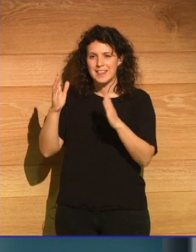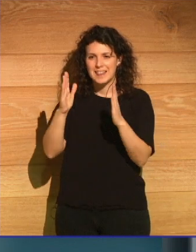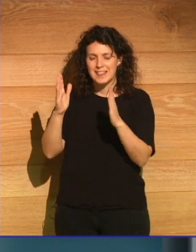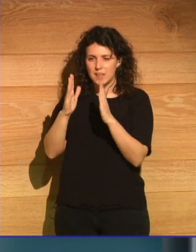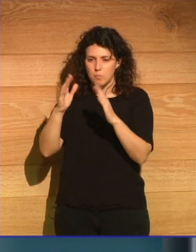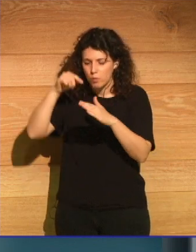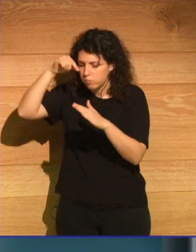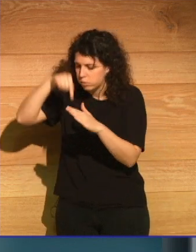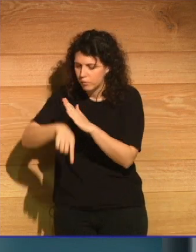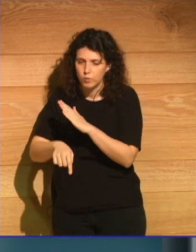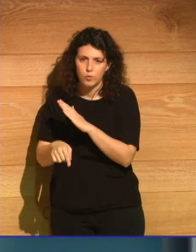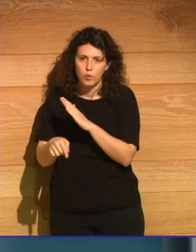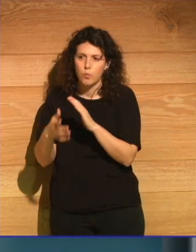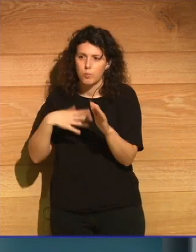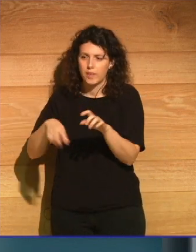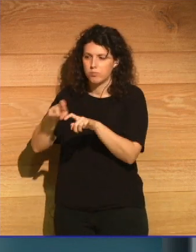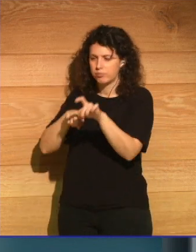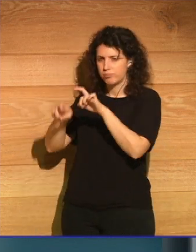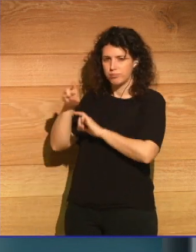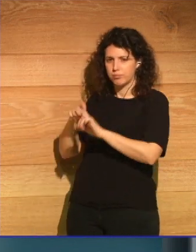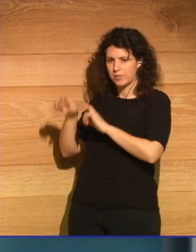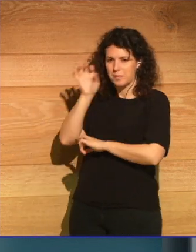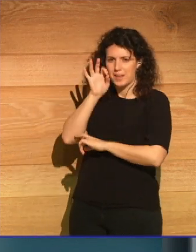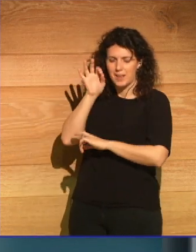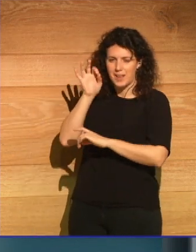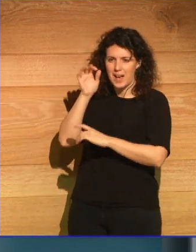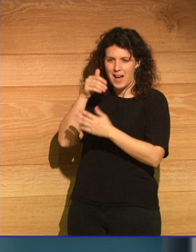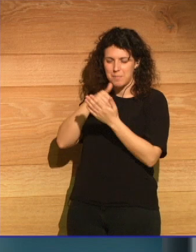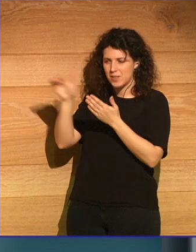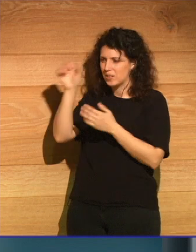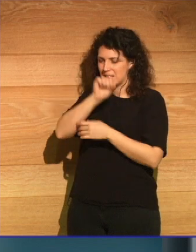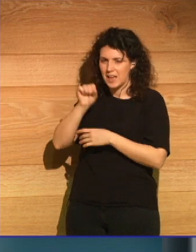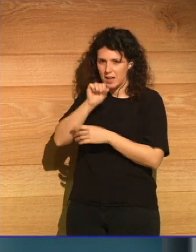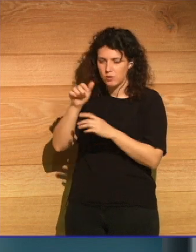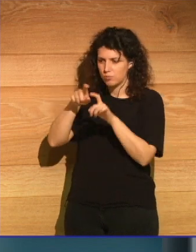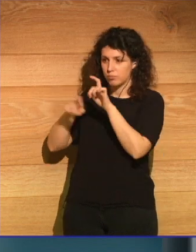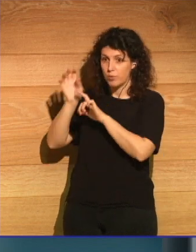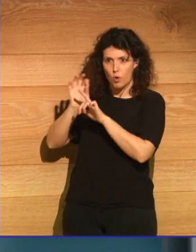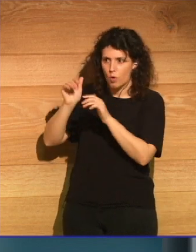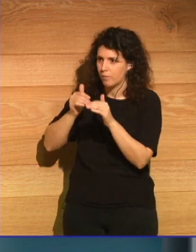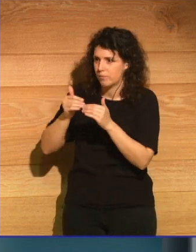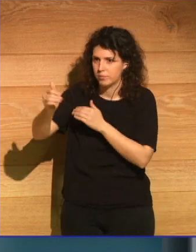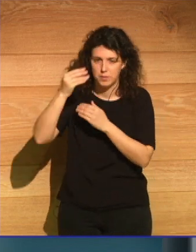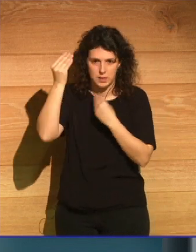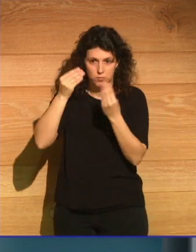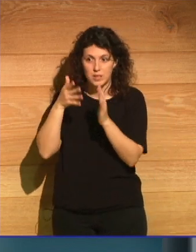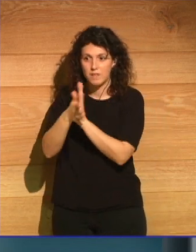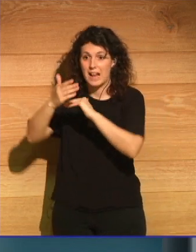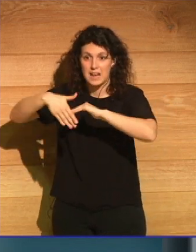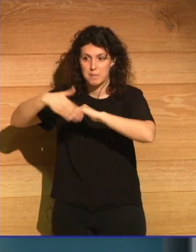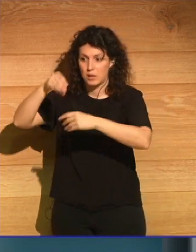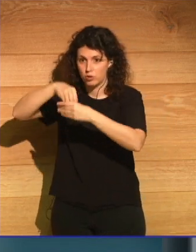va hacia atrás, hacia millones de años atrás o millones de años adelante. No tienen límite en su contenido y eso